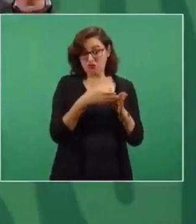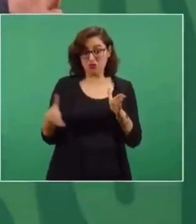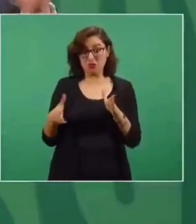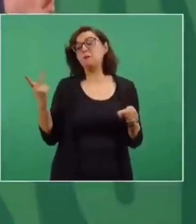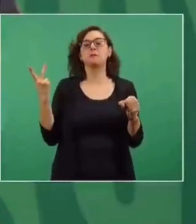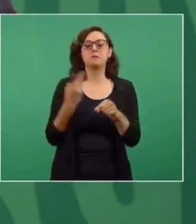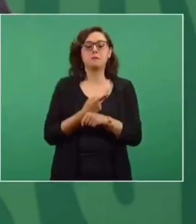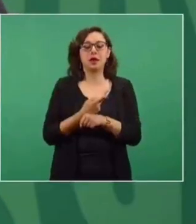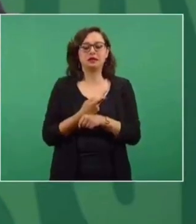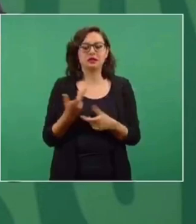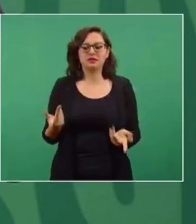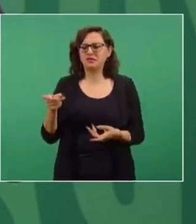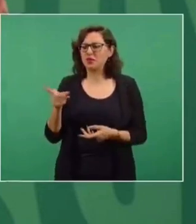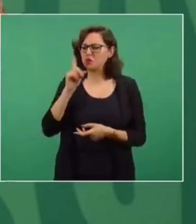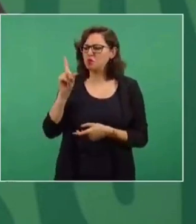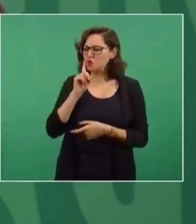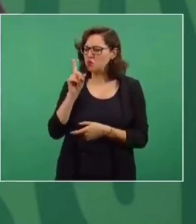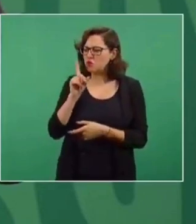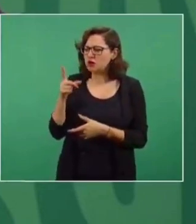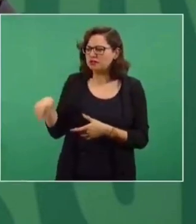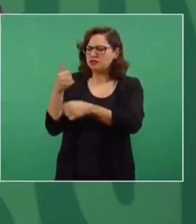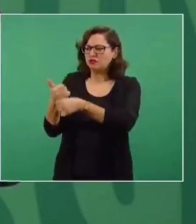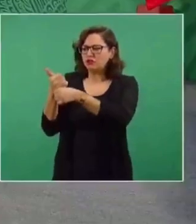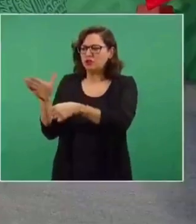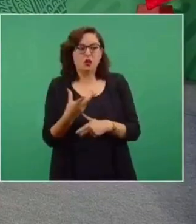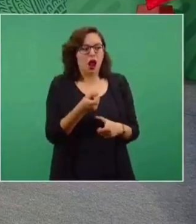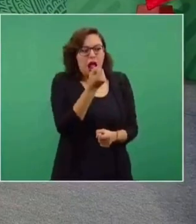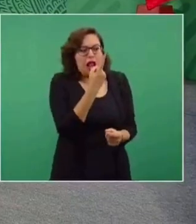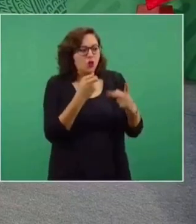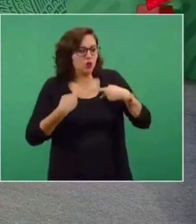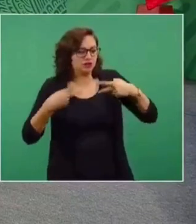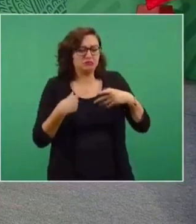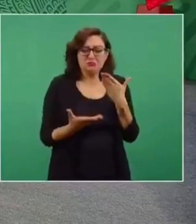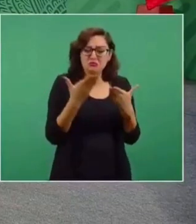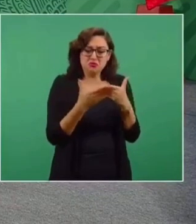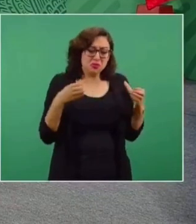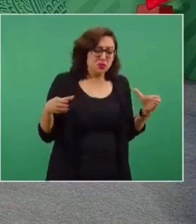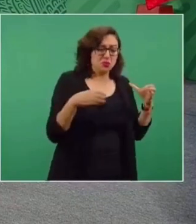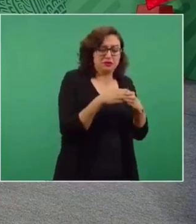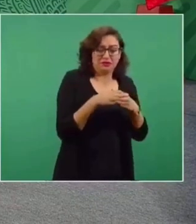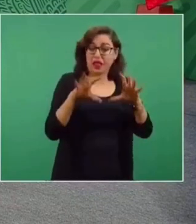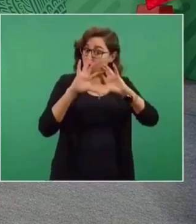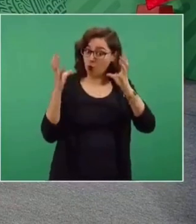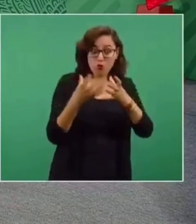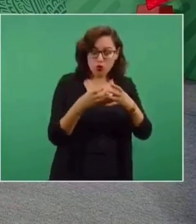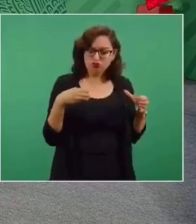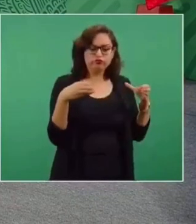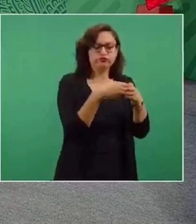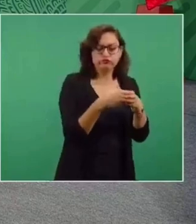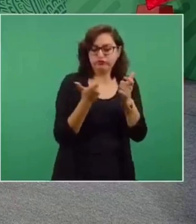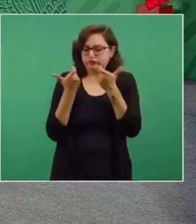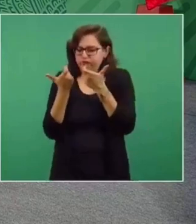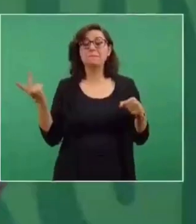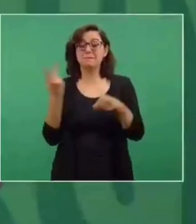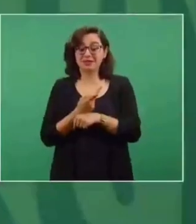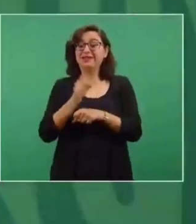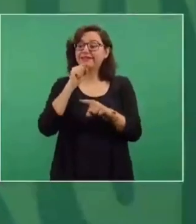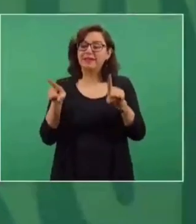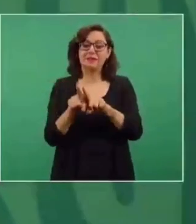es el periodo de mayor concentración, de riqueza en unas cuantas manos en el mundo. Y eso también tiene que ver con la igualdad.